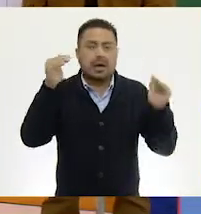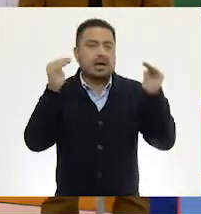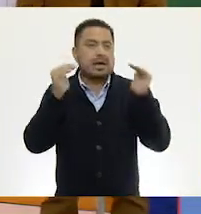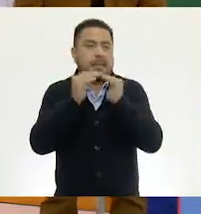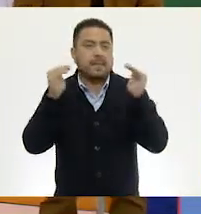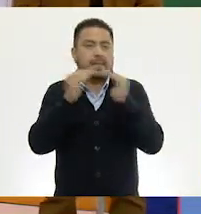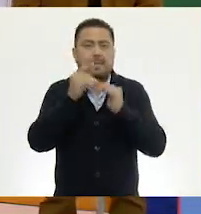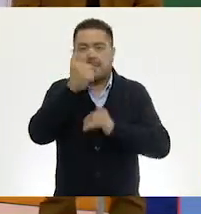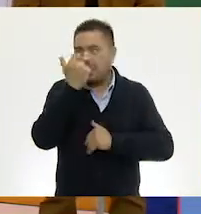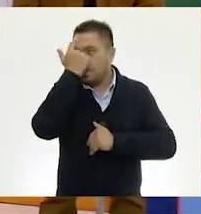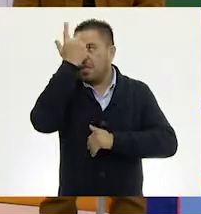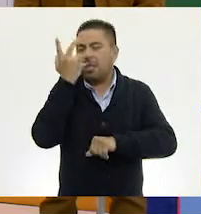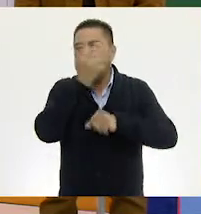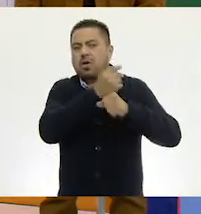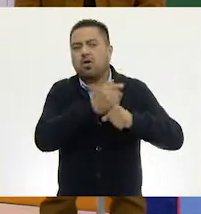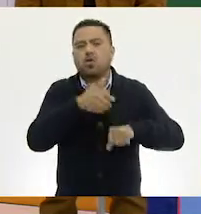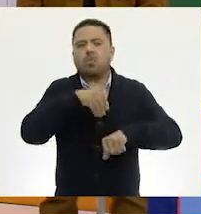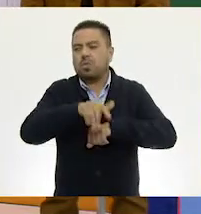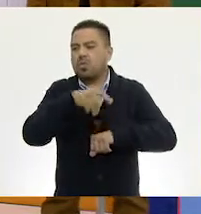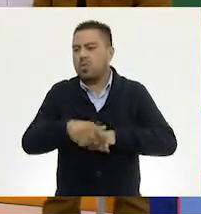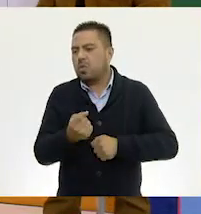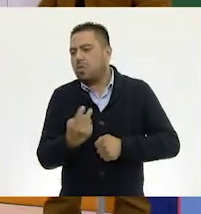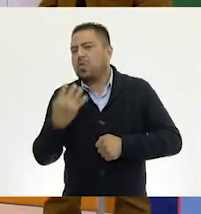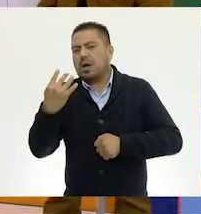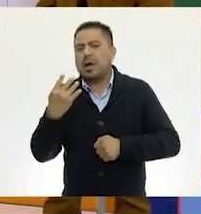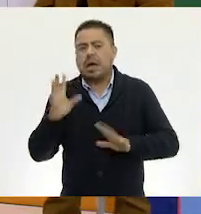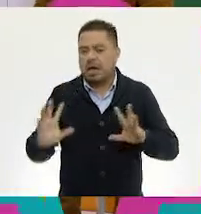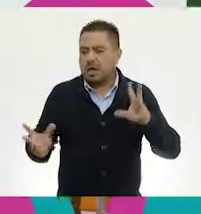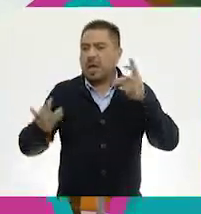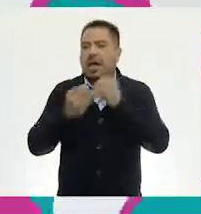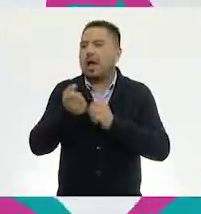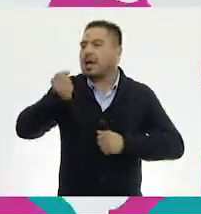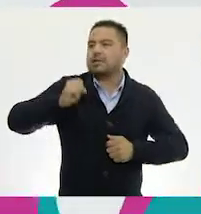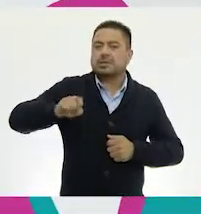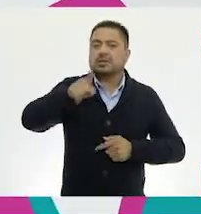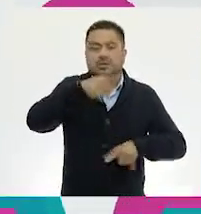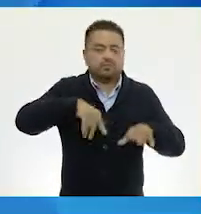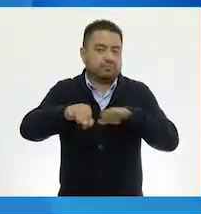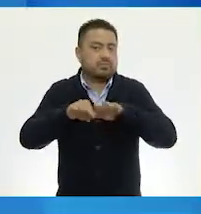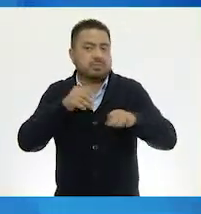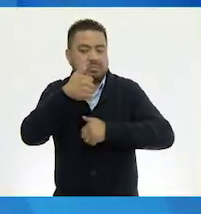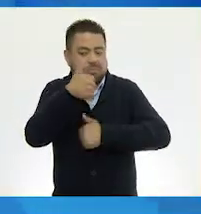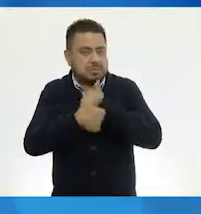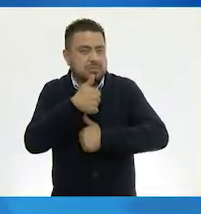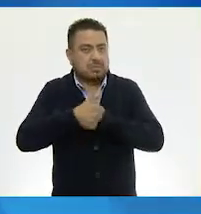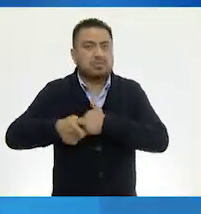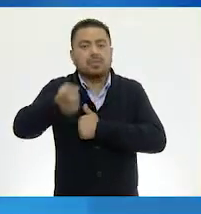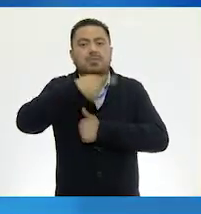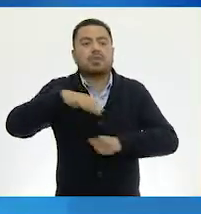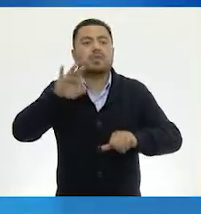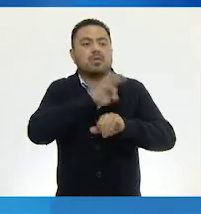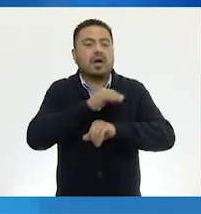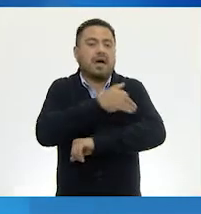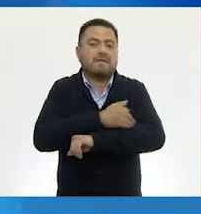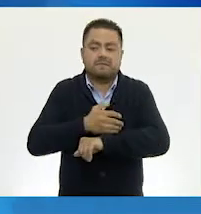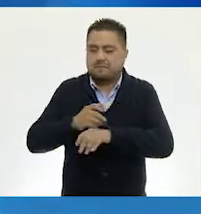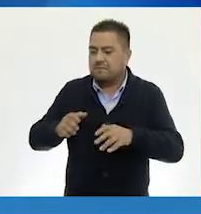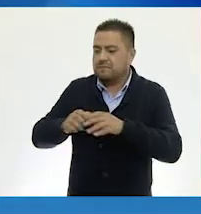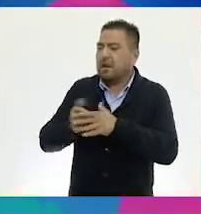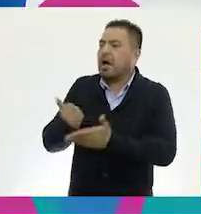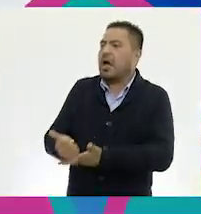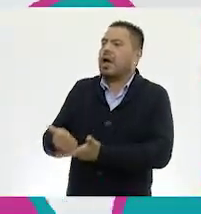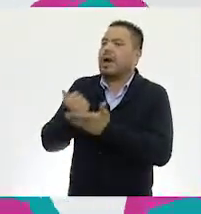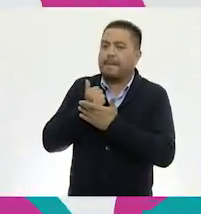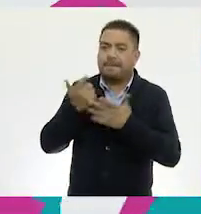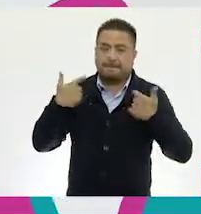casa inventen otras cuatro cifras y van a completarlo de esta forma. Recuerden que esto es un trabajo de reto. Lo pueden hacer con algún familiar o con ayuda de su